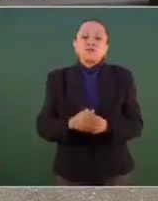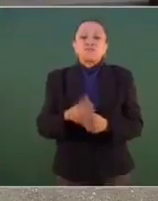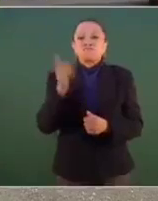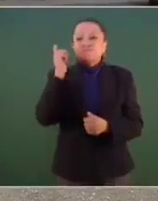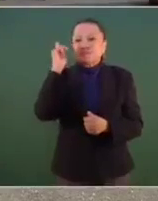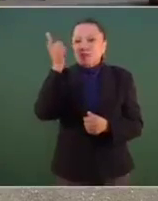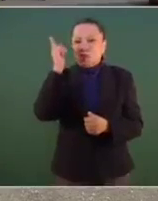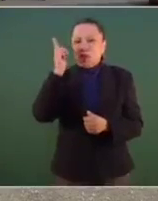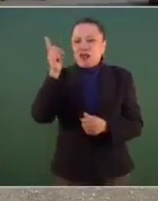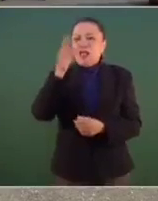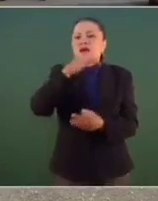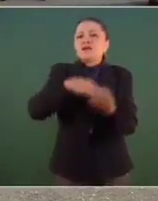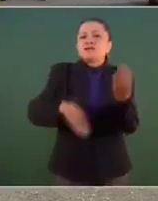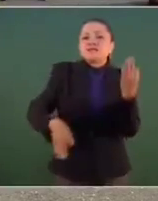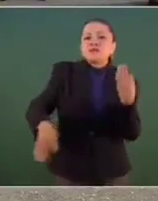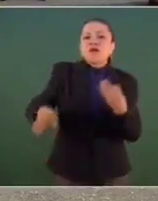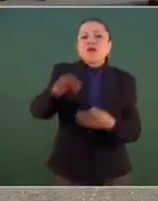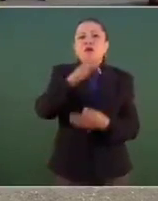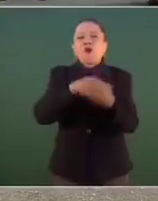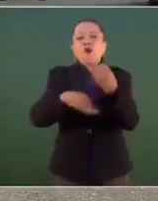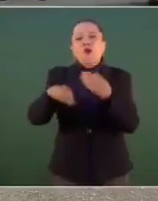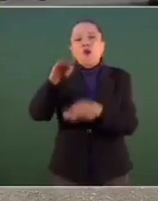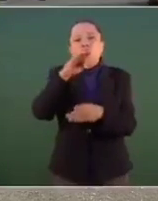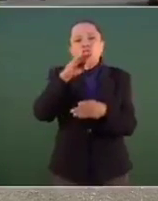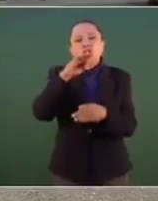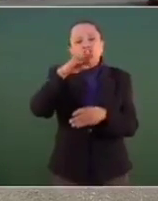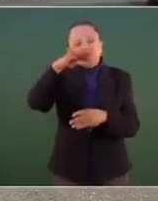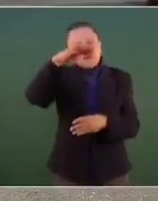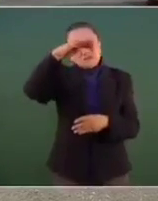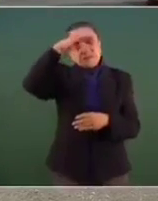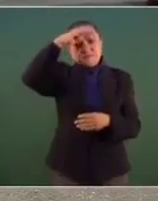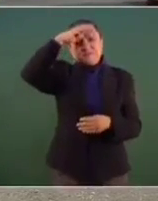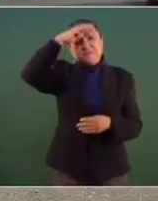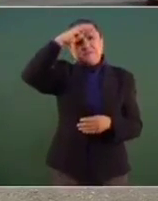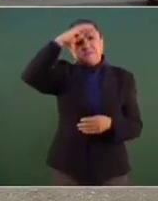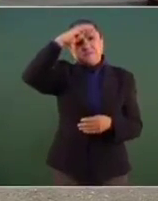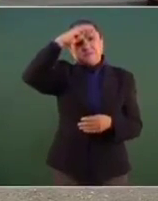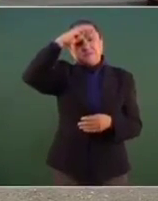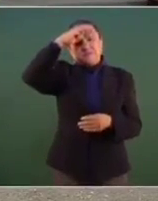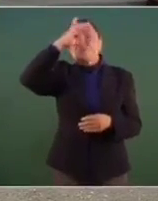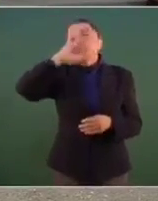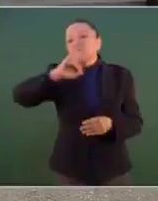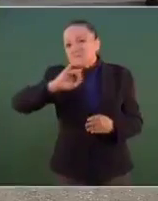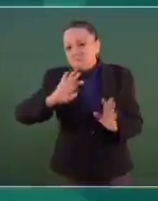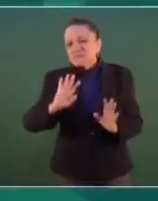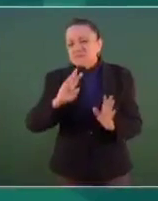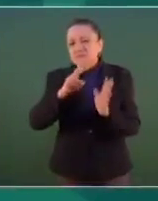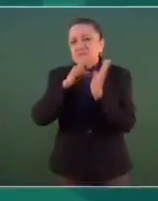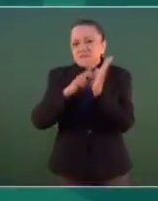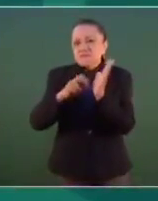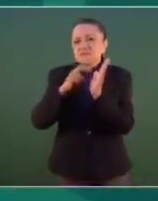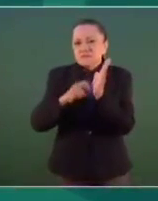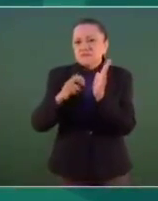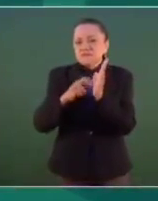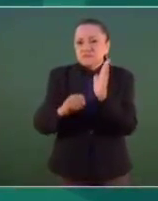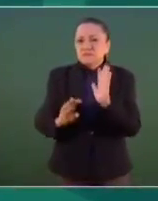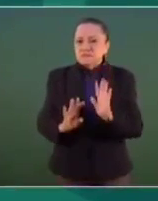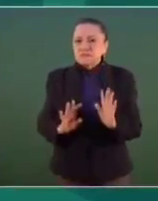ojalá y todos recapacitemos y